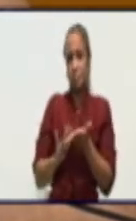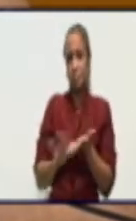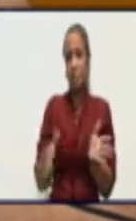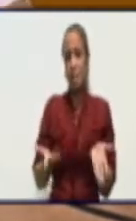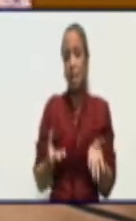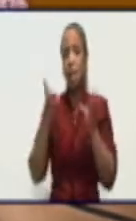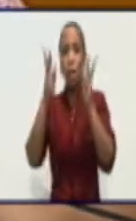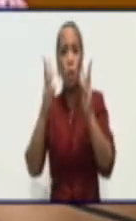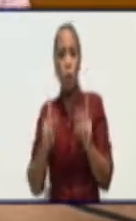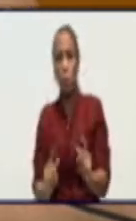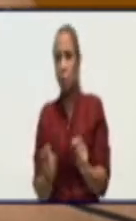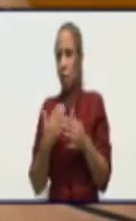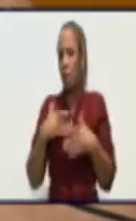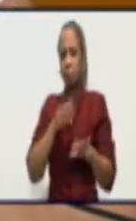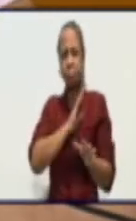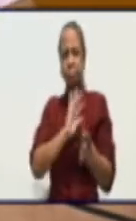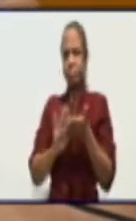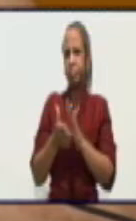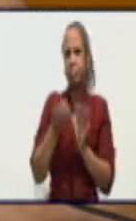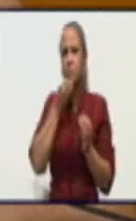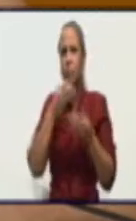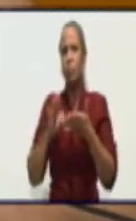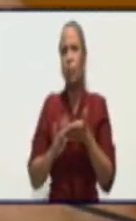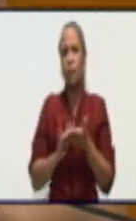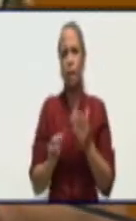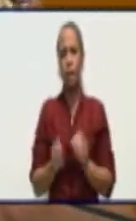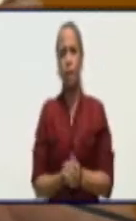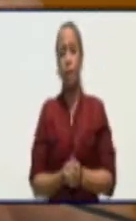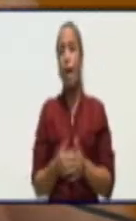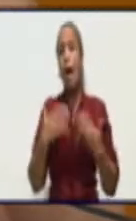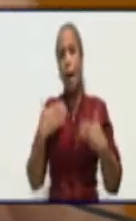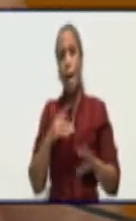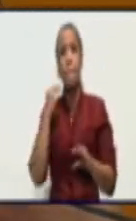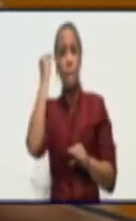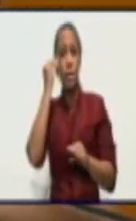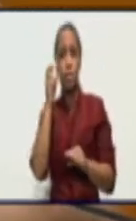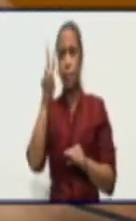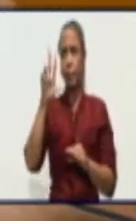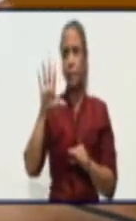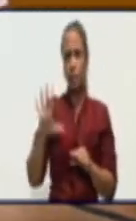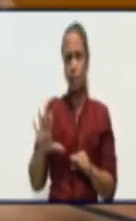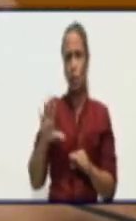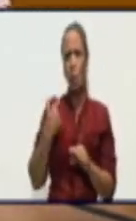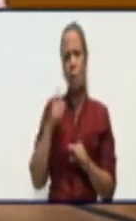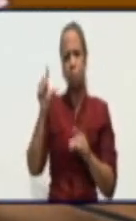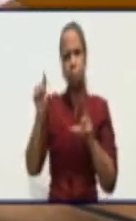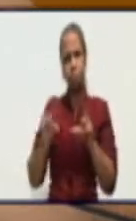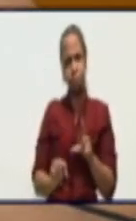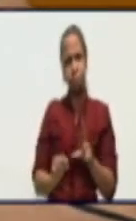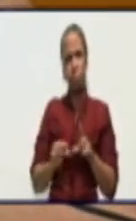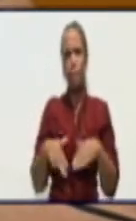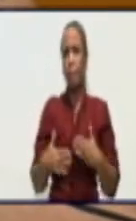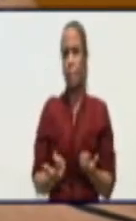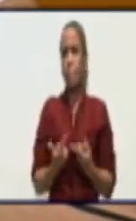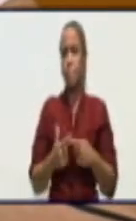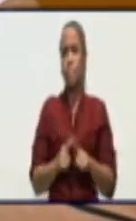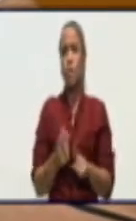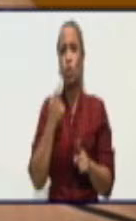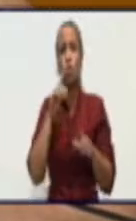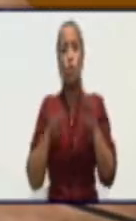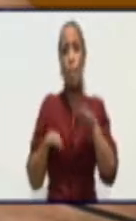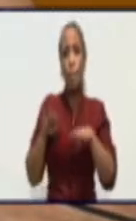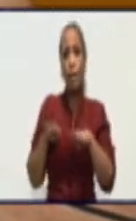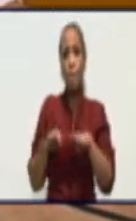significan nada. Usted decía ahorita que 25 parece un pequeño número y si lo comparamos con el parte que hoy dio Durán en la